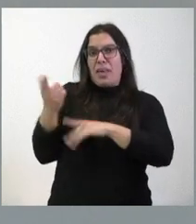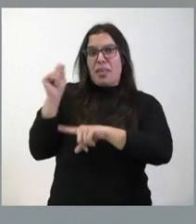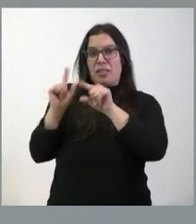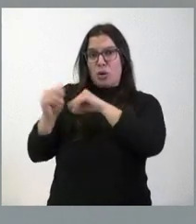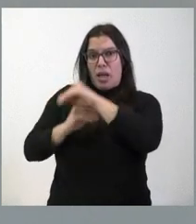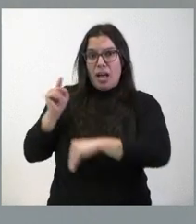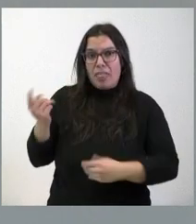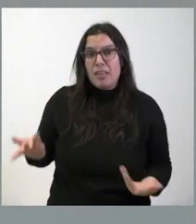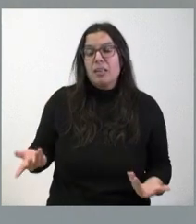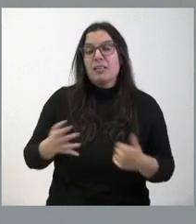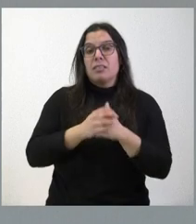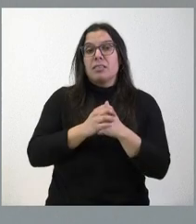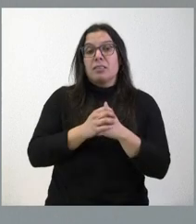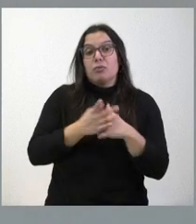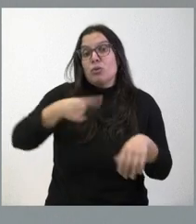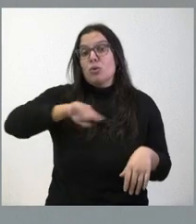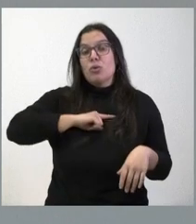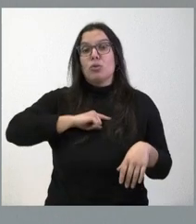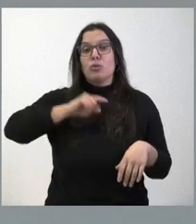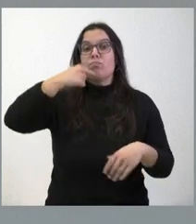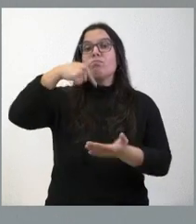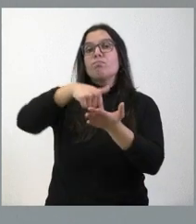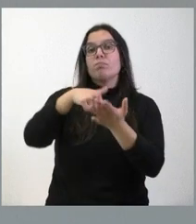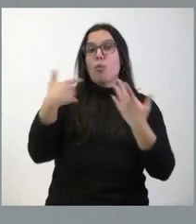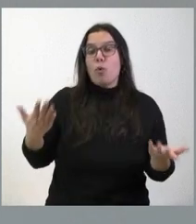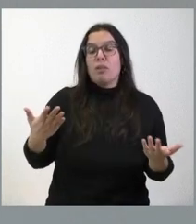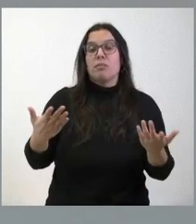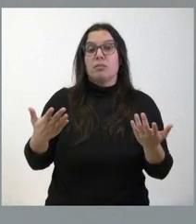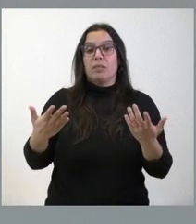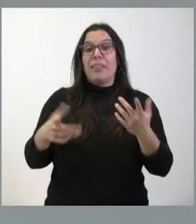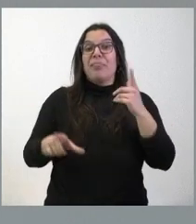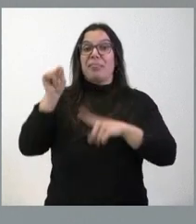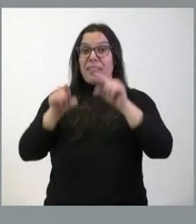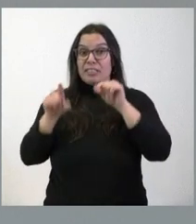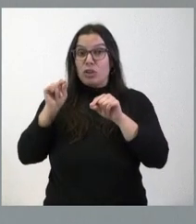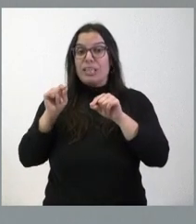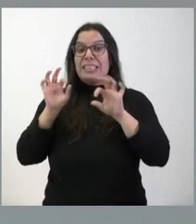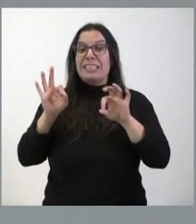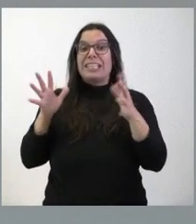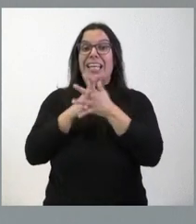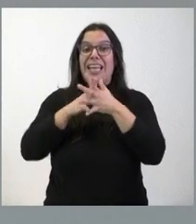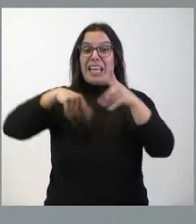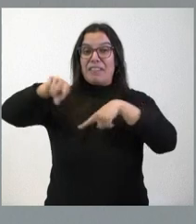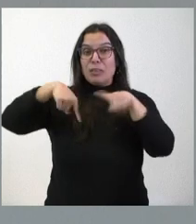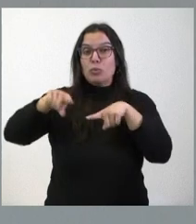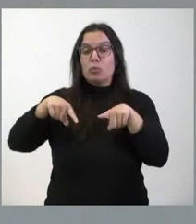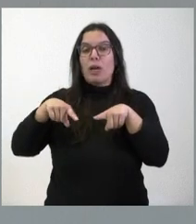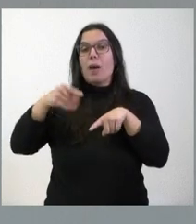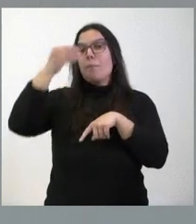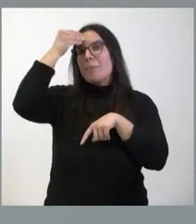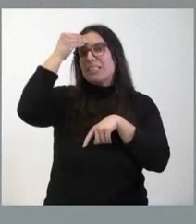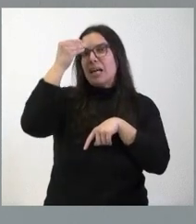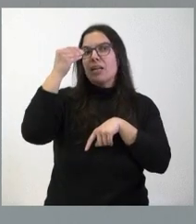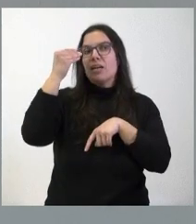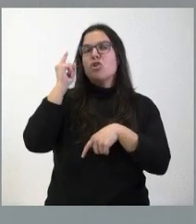que se plantean y nosotros lo que aquí reivindicamos es que las decisiones de infraestructuras no tienen que contemplar como